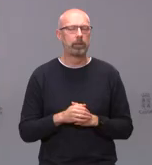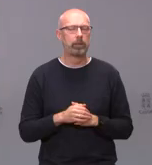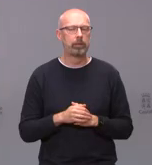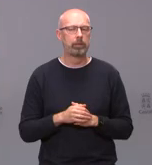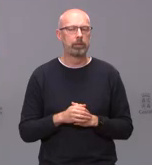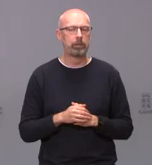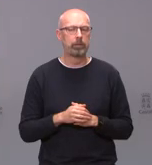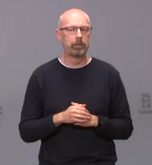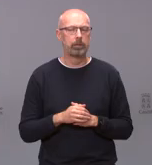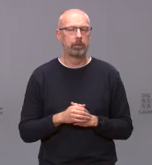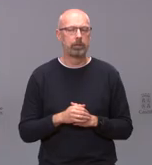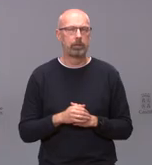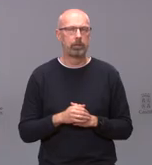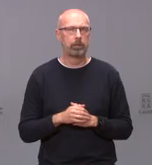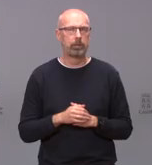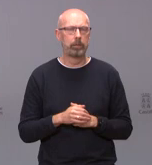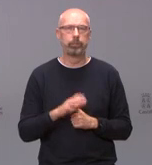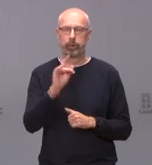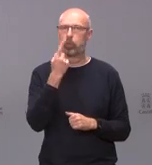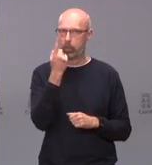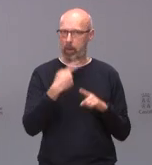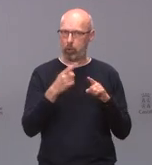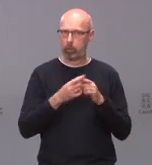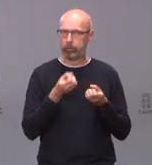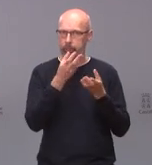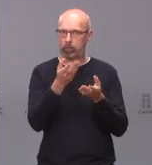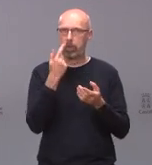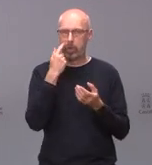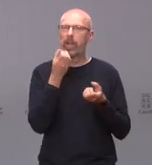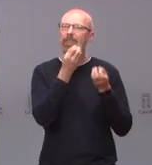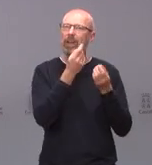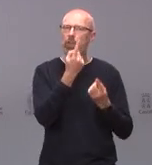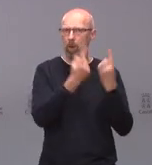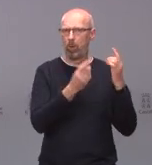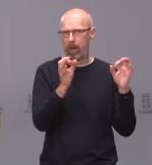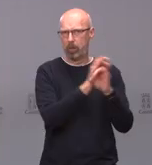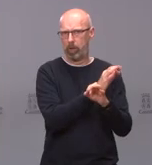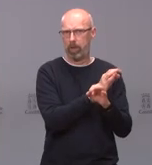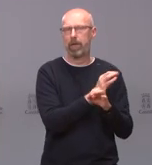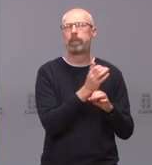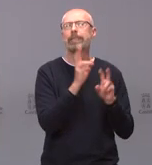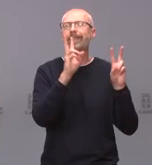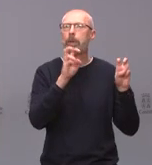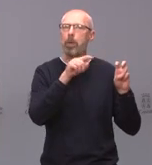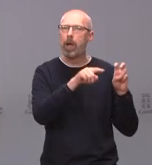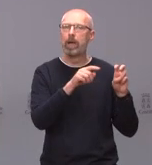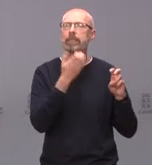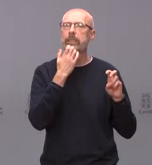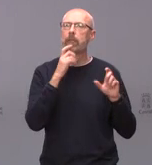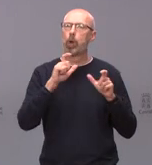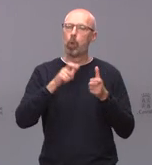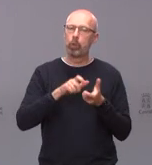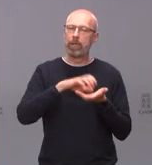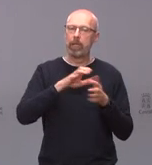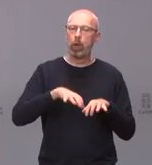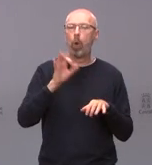pues ha dicho una cosa al principio de la hora de la prensa sobre unas declaraciones que supongo que son equivocadas sobre si la Junta o alguien en